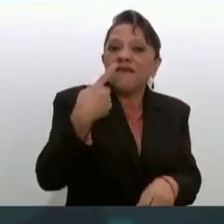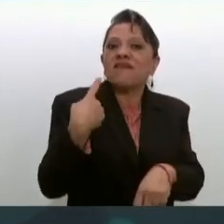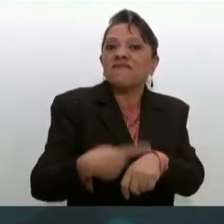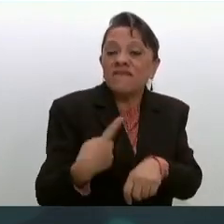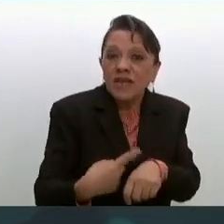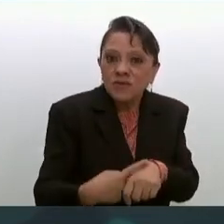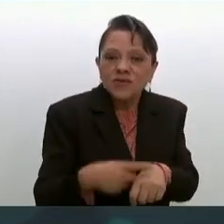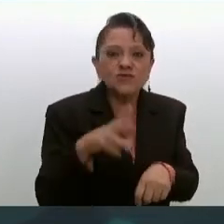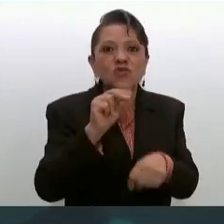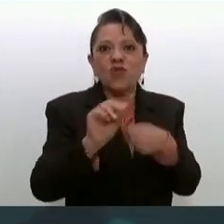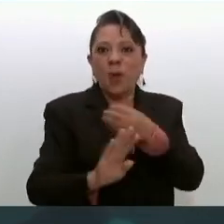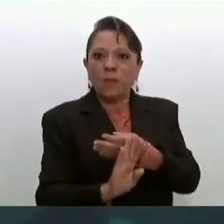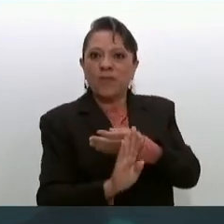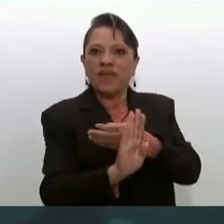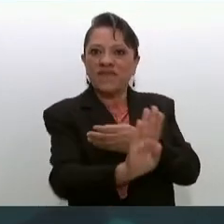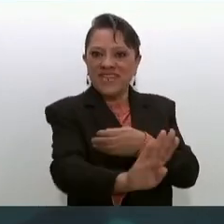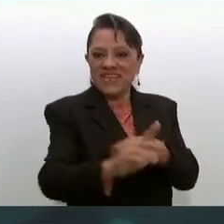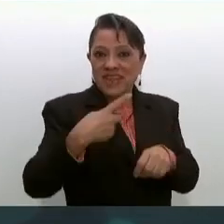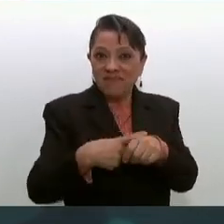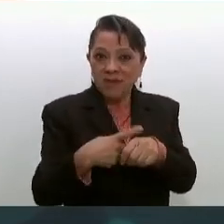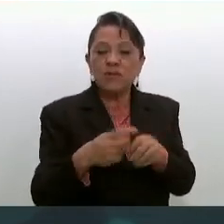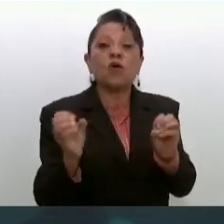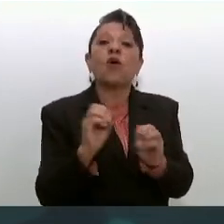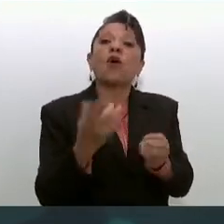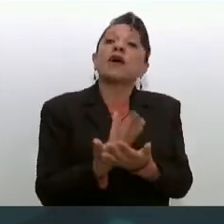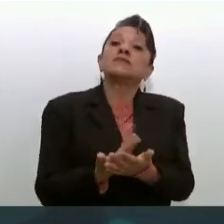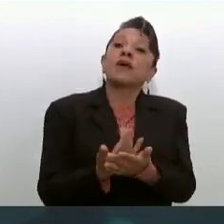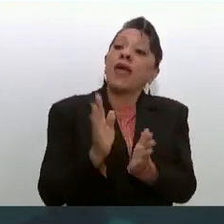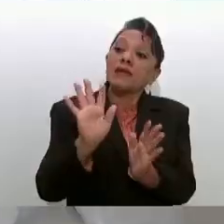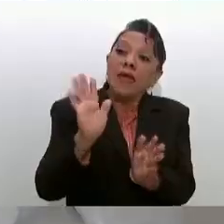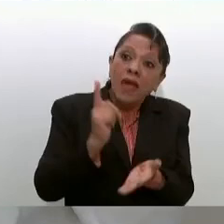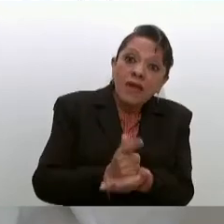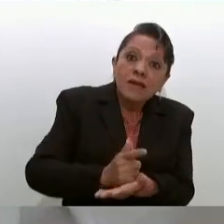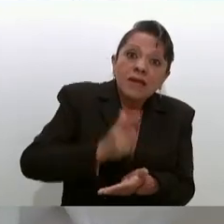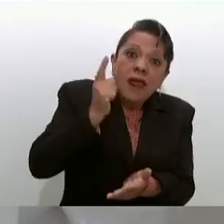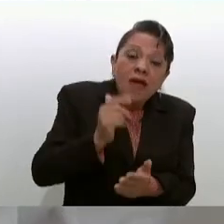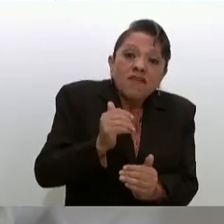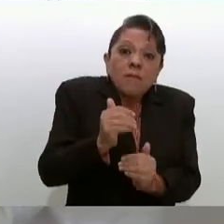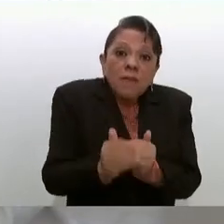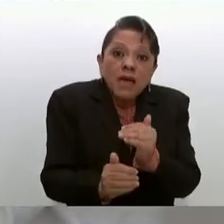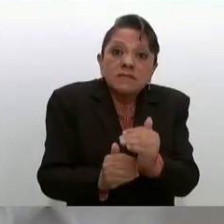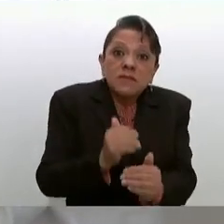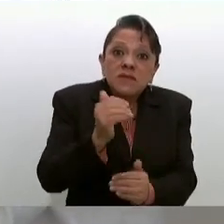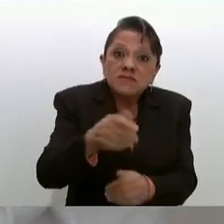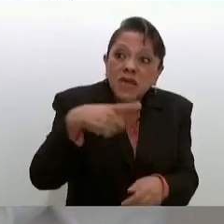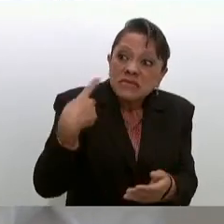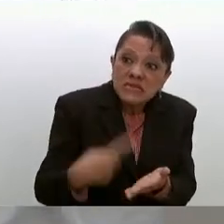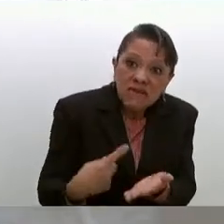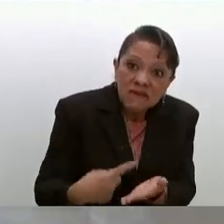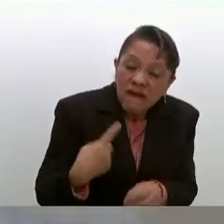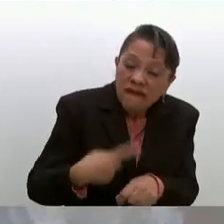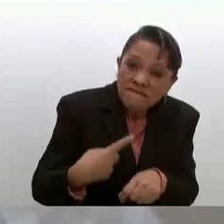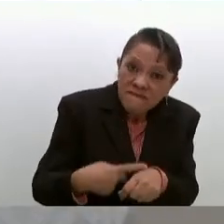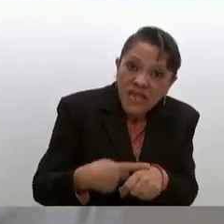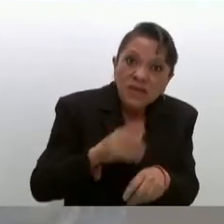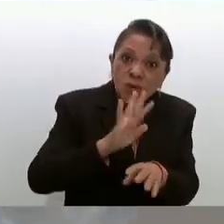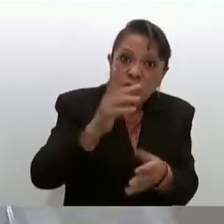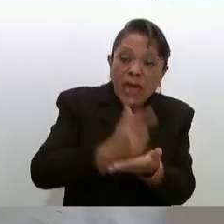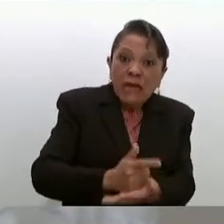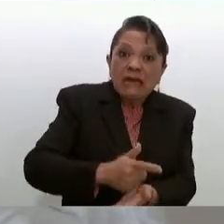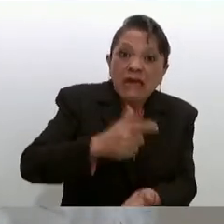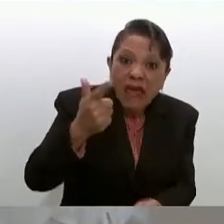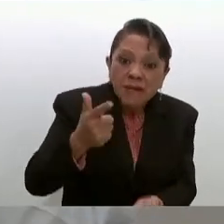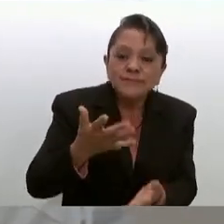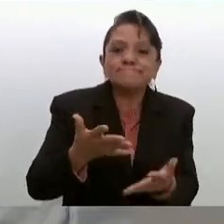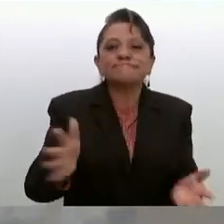enfermedades, enfocado en esperar cuando la enfermedad iba avanzando y quizá muchas veces era demasiado tarde, en vez de